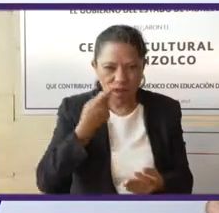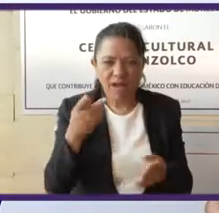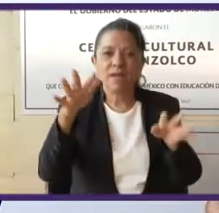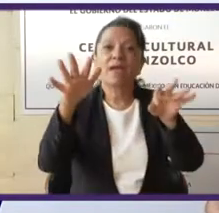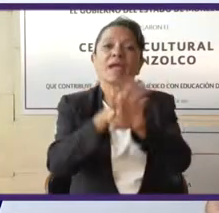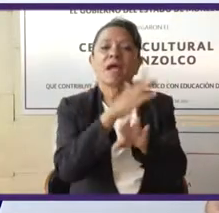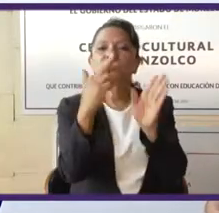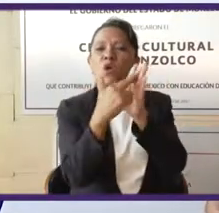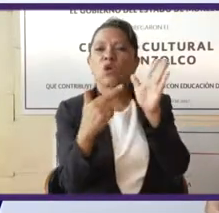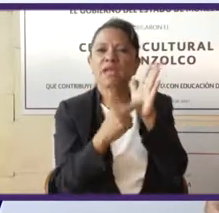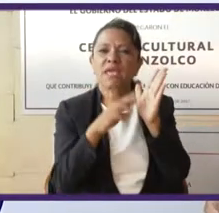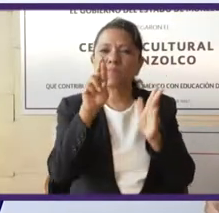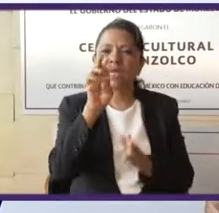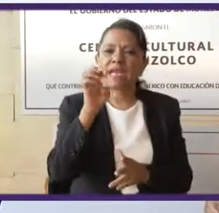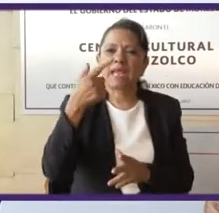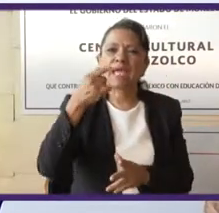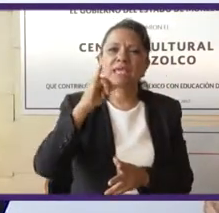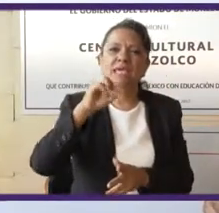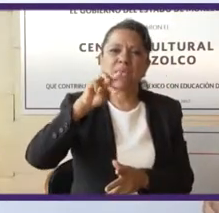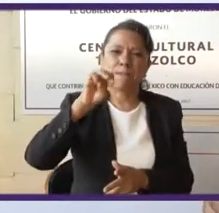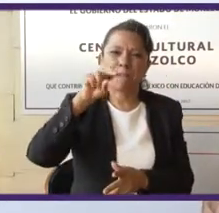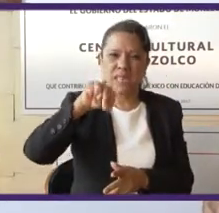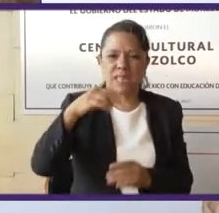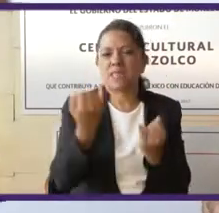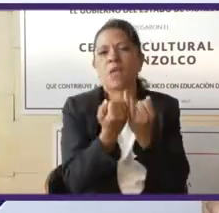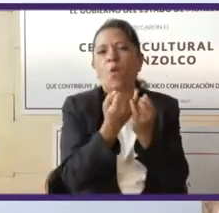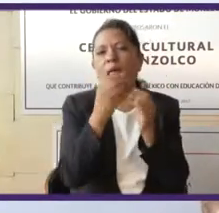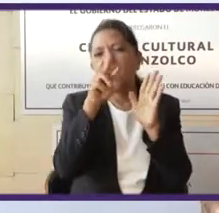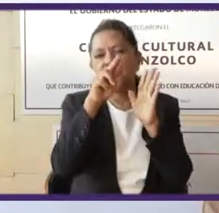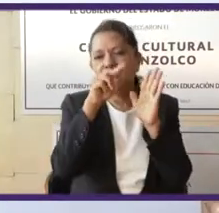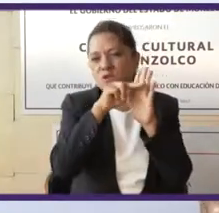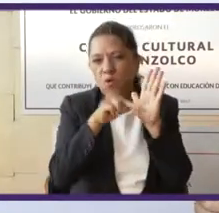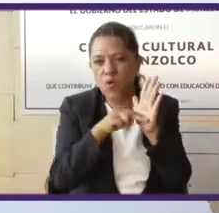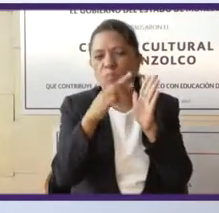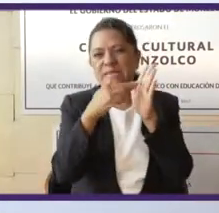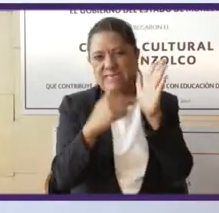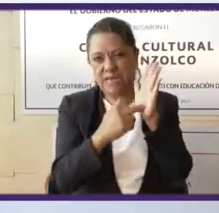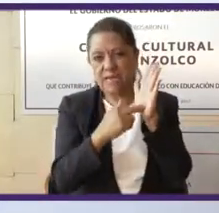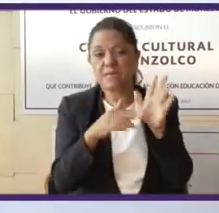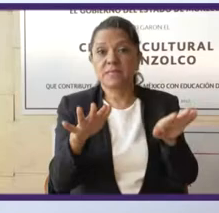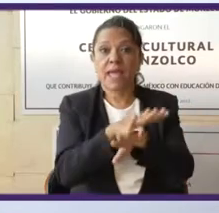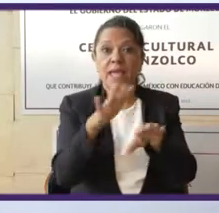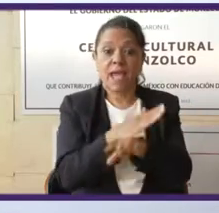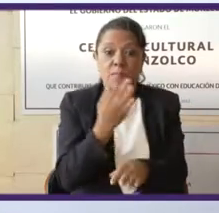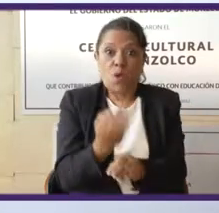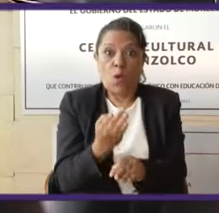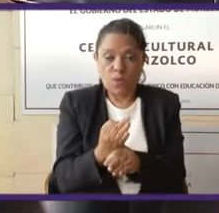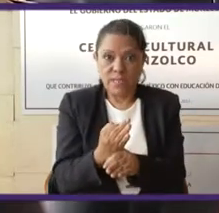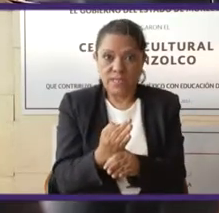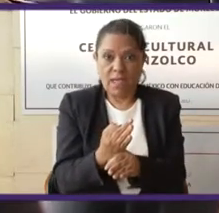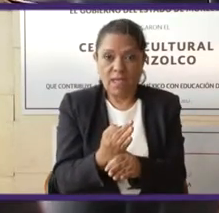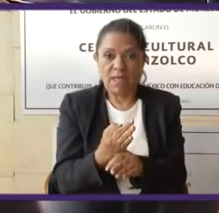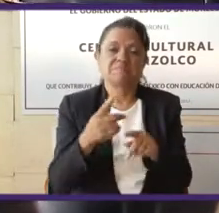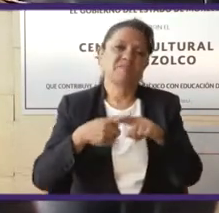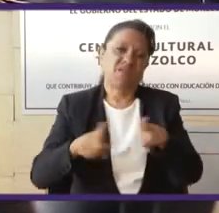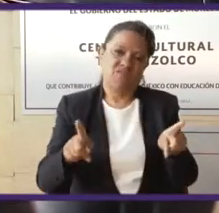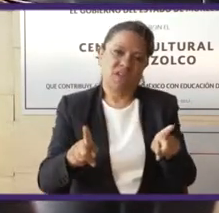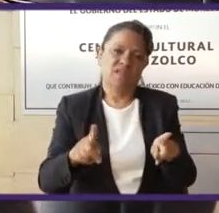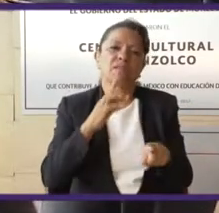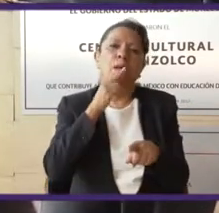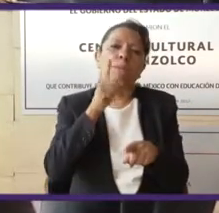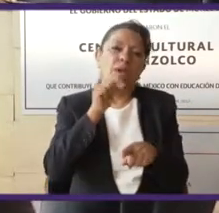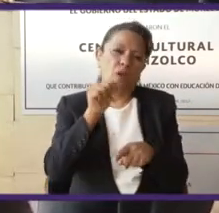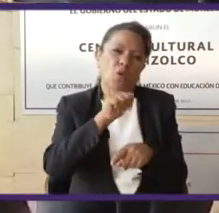un cambio del estado actual de las cosas en el país. Hemos llegado